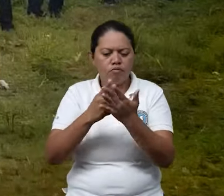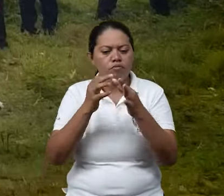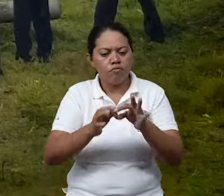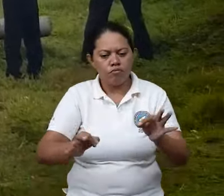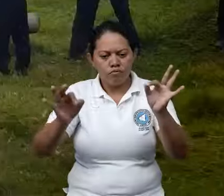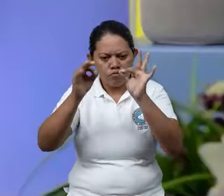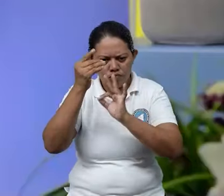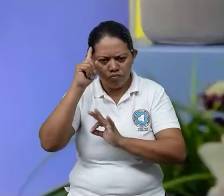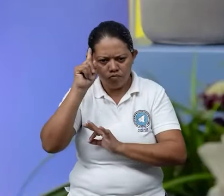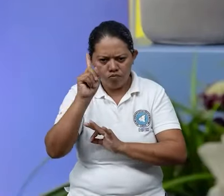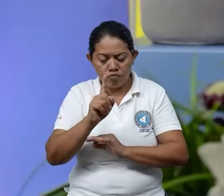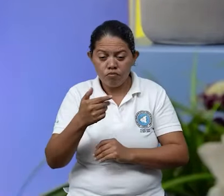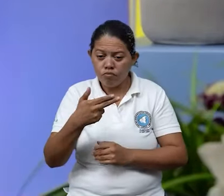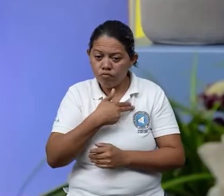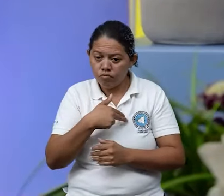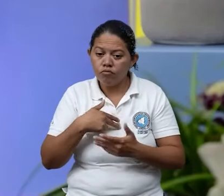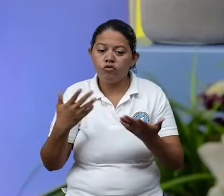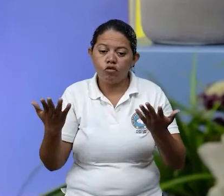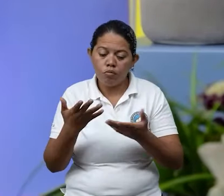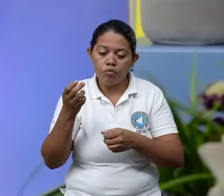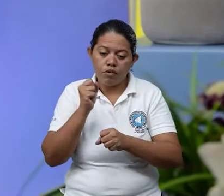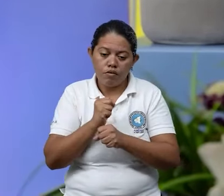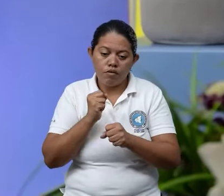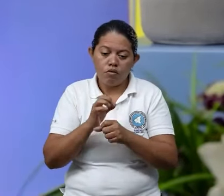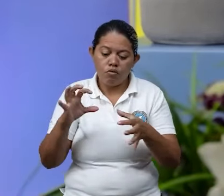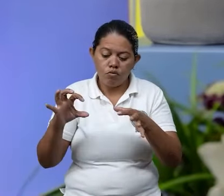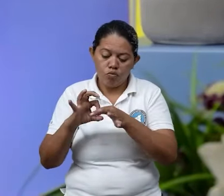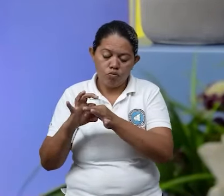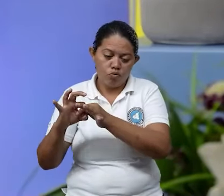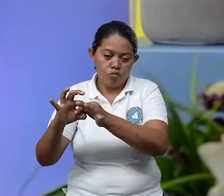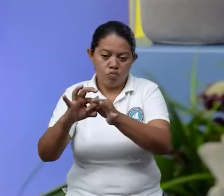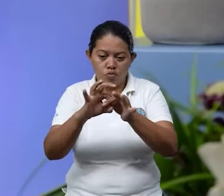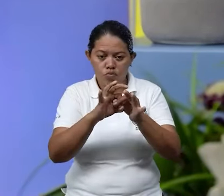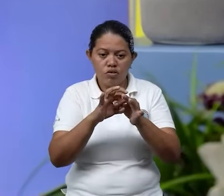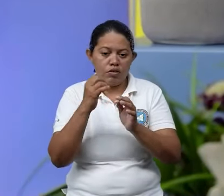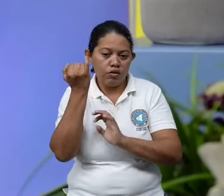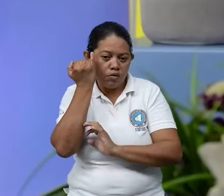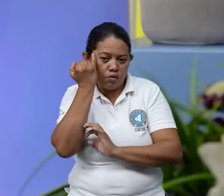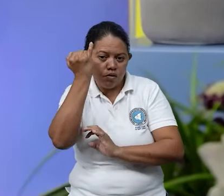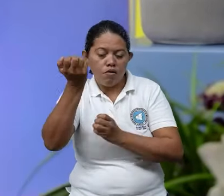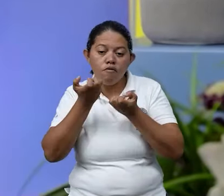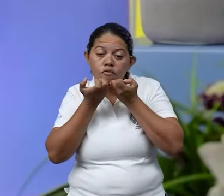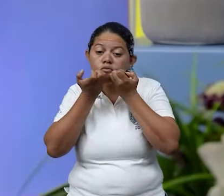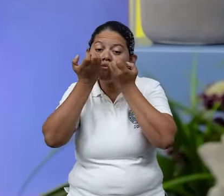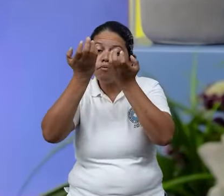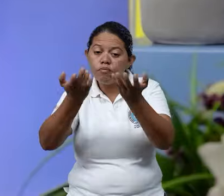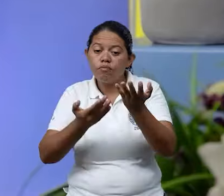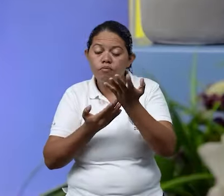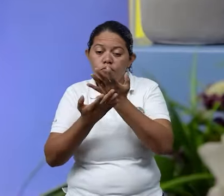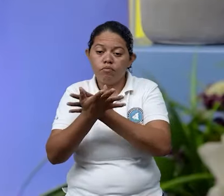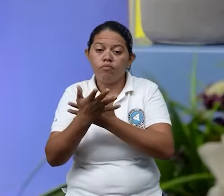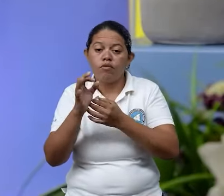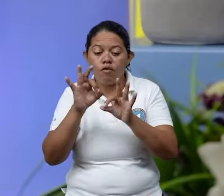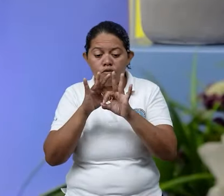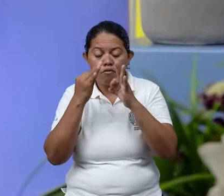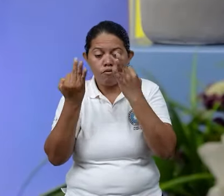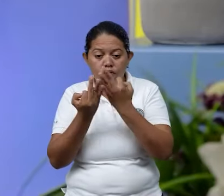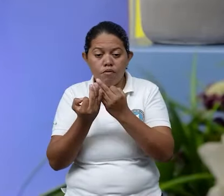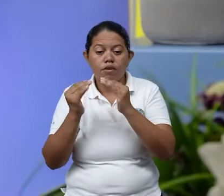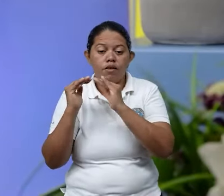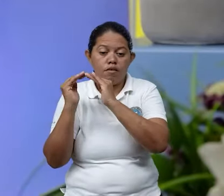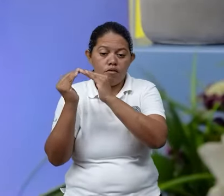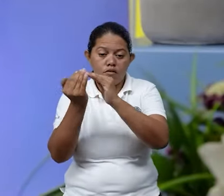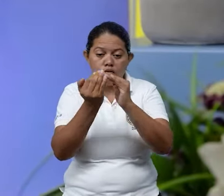pero estos planes no se pudiesen hacer sin el intercambio de ideas y de información desde la parte familiar, la parte